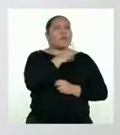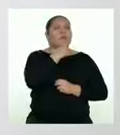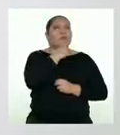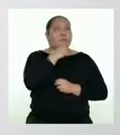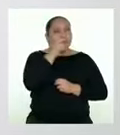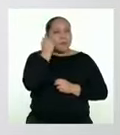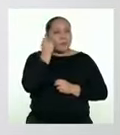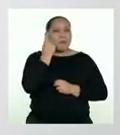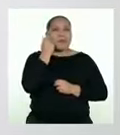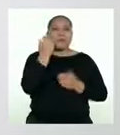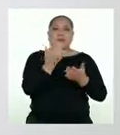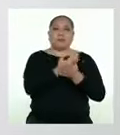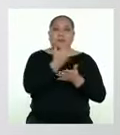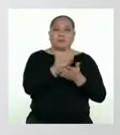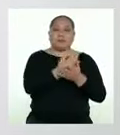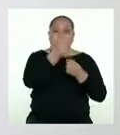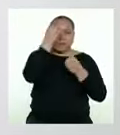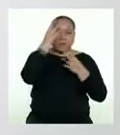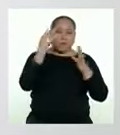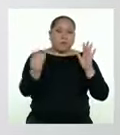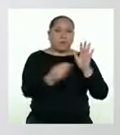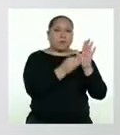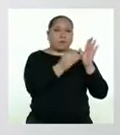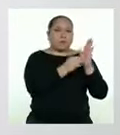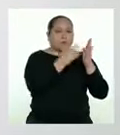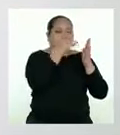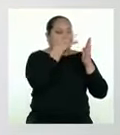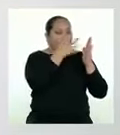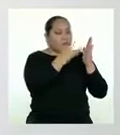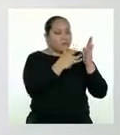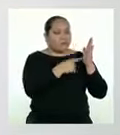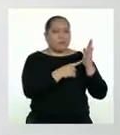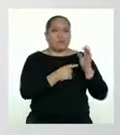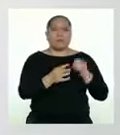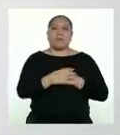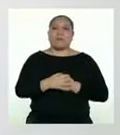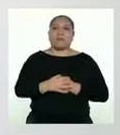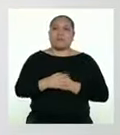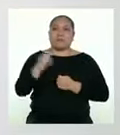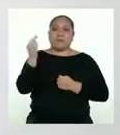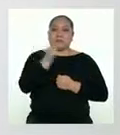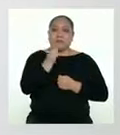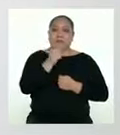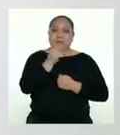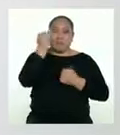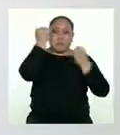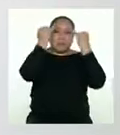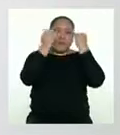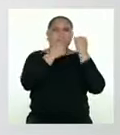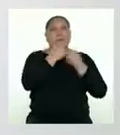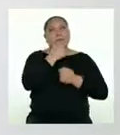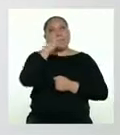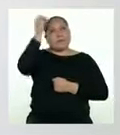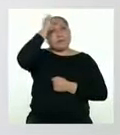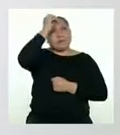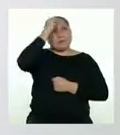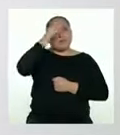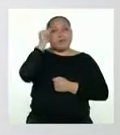deducimos, no hay información o complementamos los vacíos que quedaban. A partir de esas deducciones,